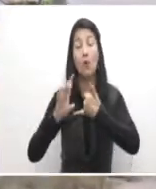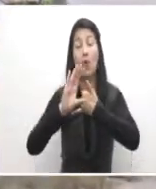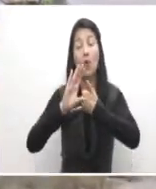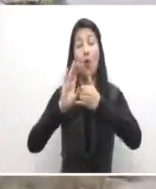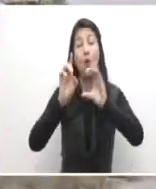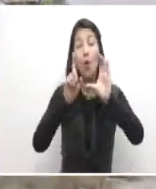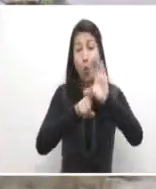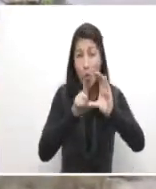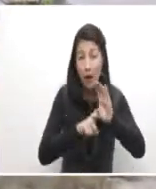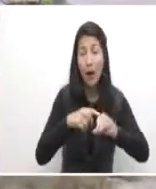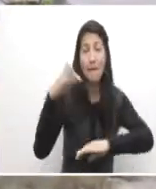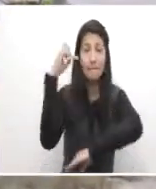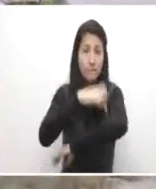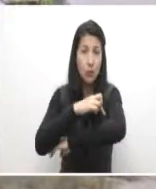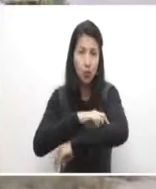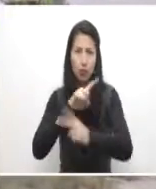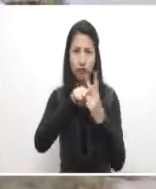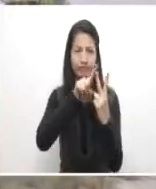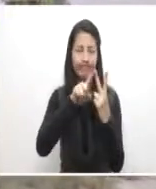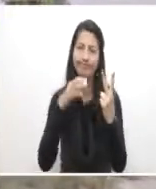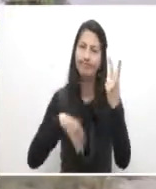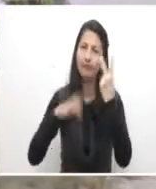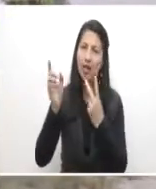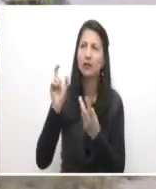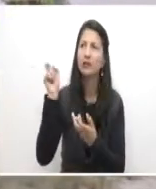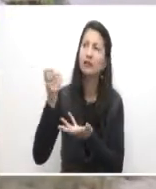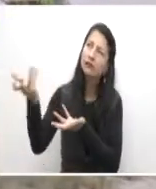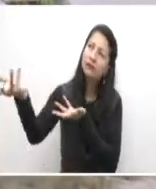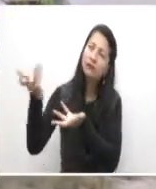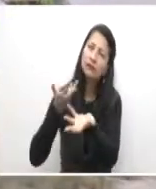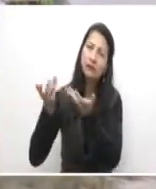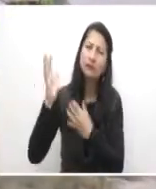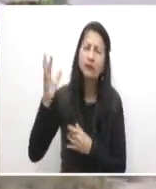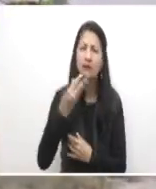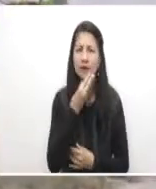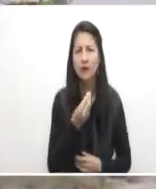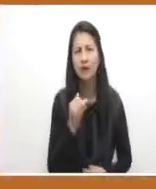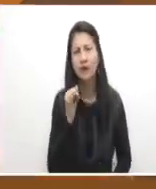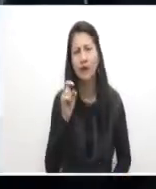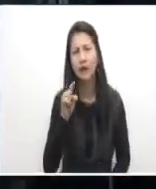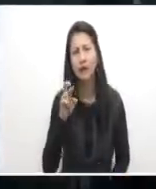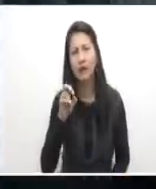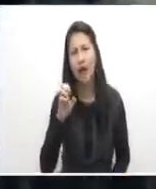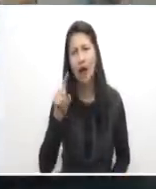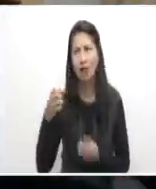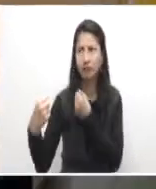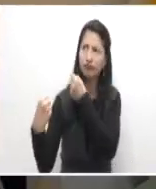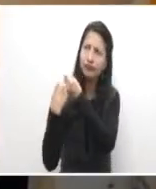hacen parte de una serie de transferencias con apoyo de la Embajada de Israel. Veamos de qué se trata.